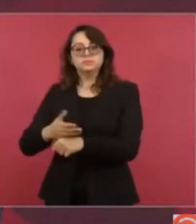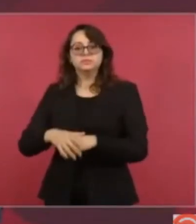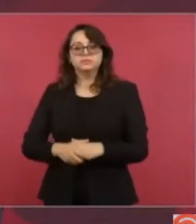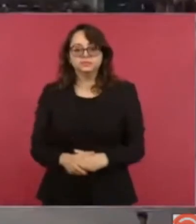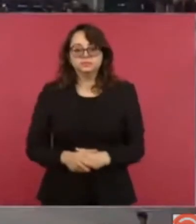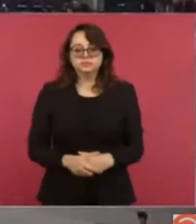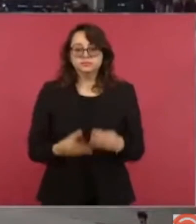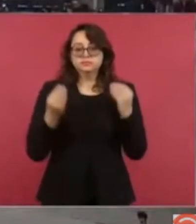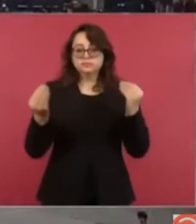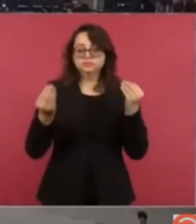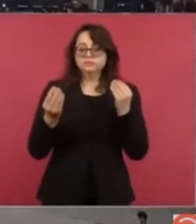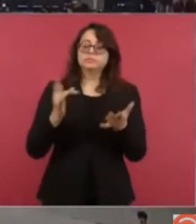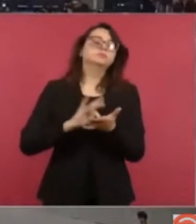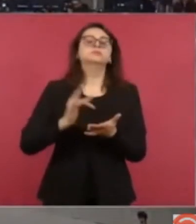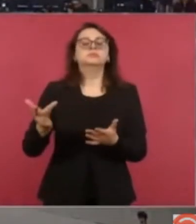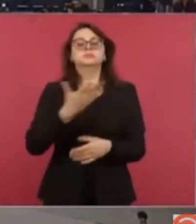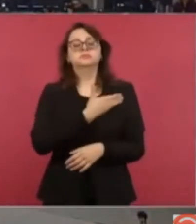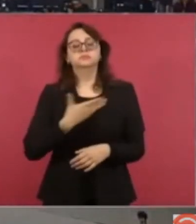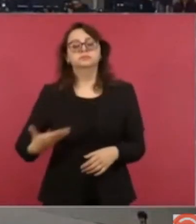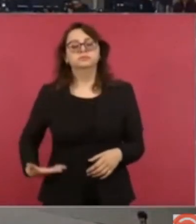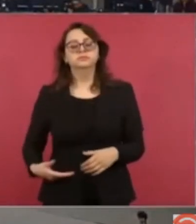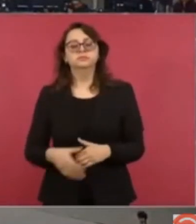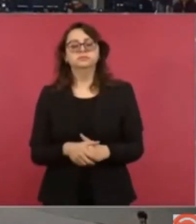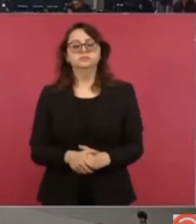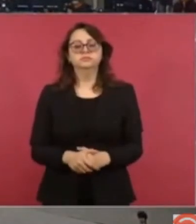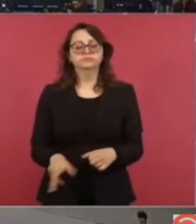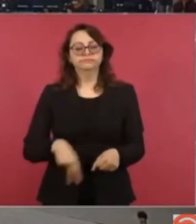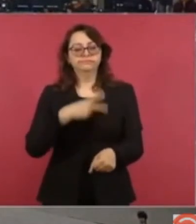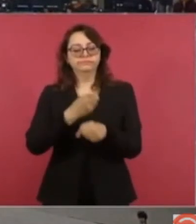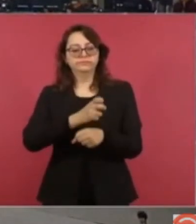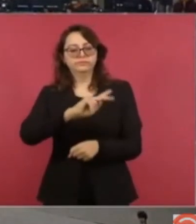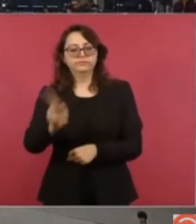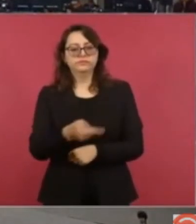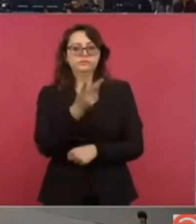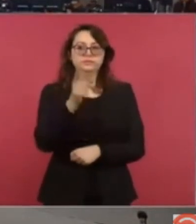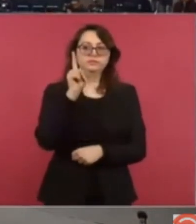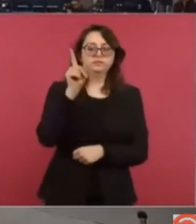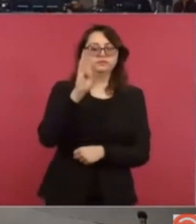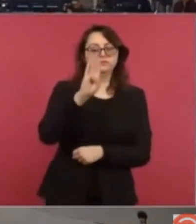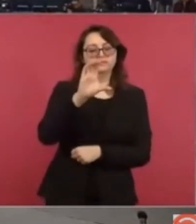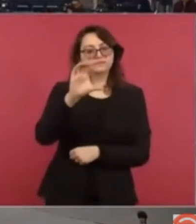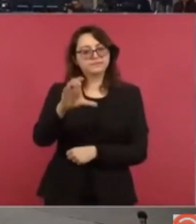Muchas gracias, presidente. En una segunda pregunta es de Baja California. En Tijuana...